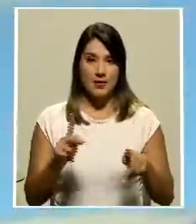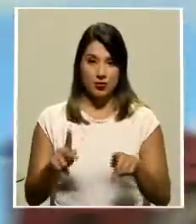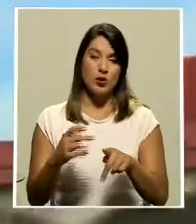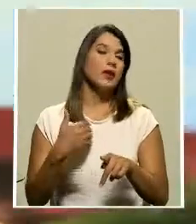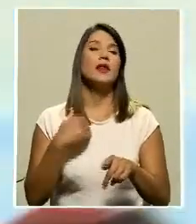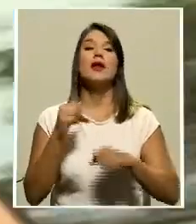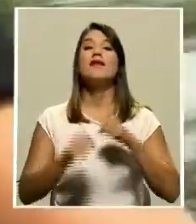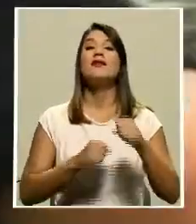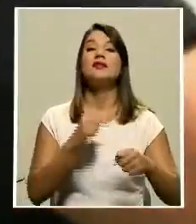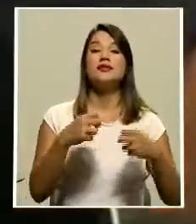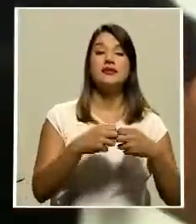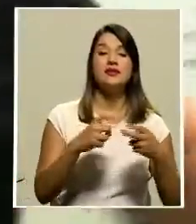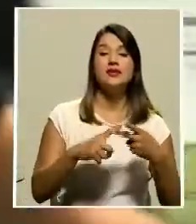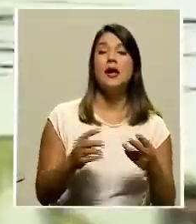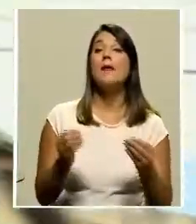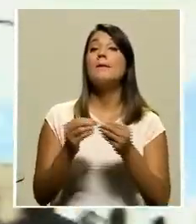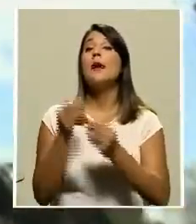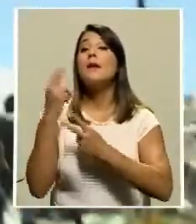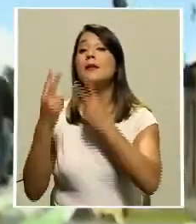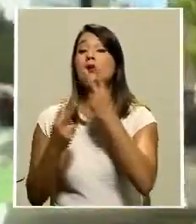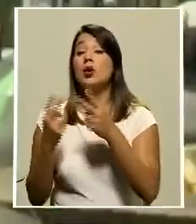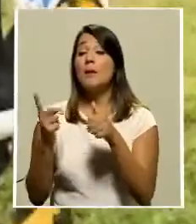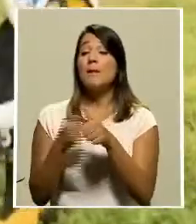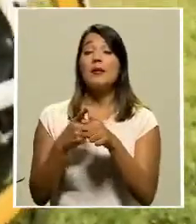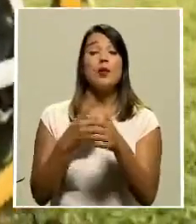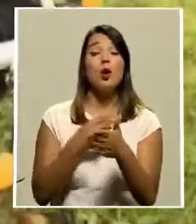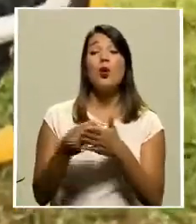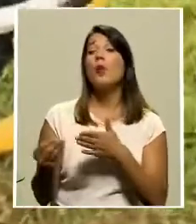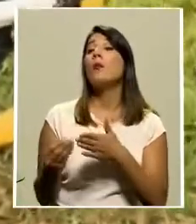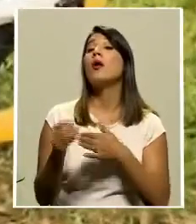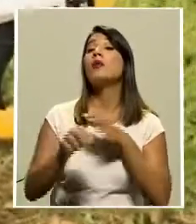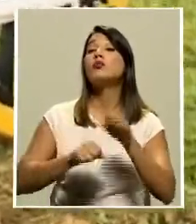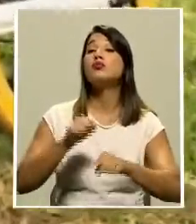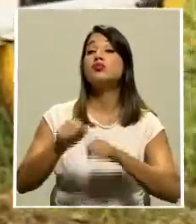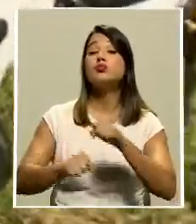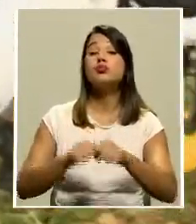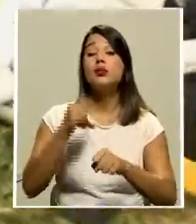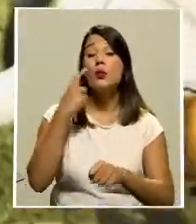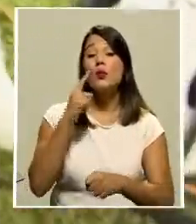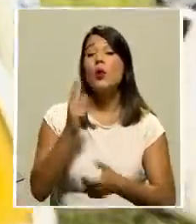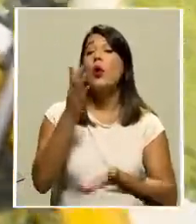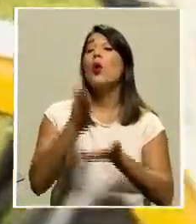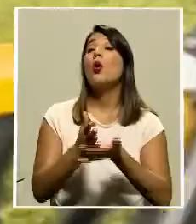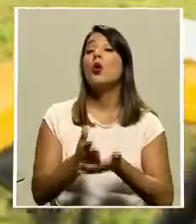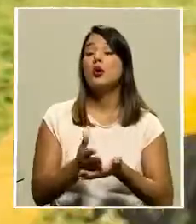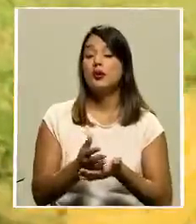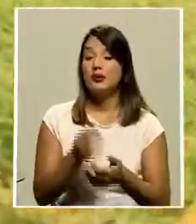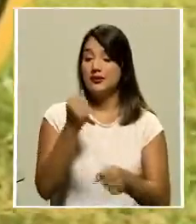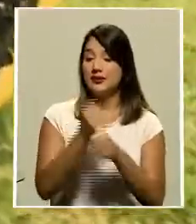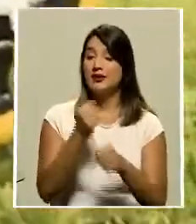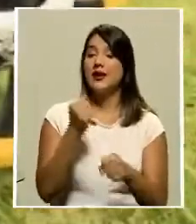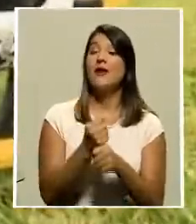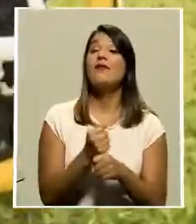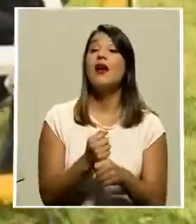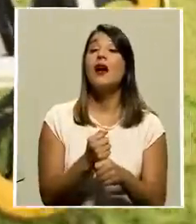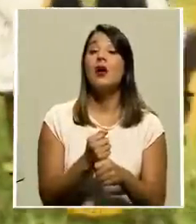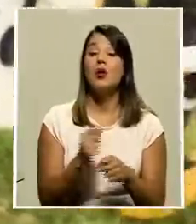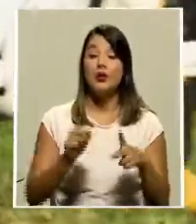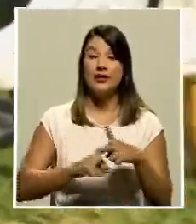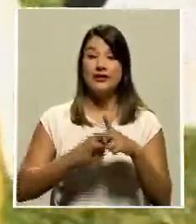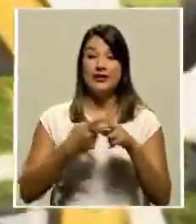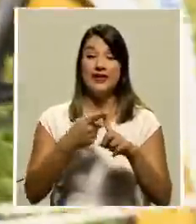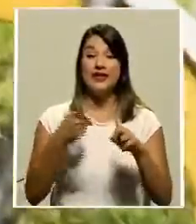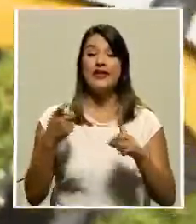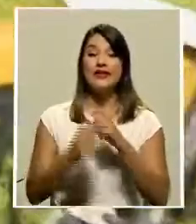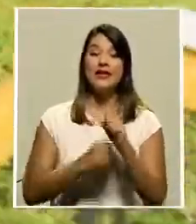eléctricas y vecinos fueron los primeros en inaugurar la ciclovía tras el corte de la cinta los trabajos de demarcación de esta vía iniciaron